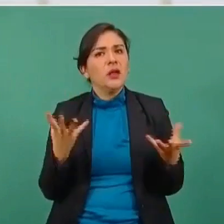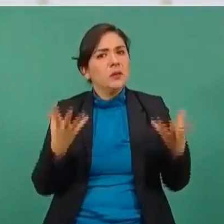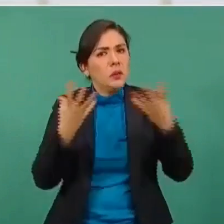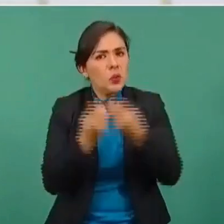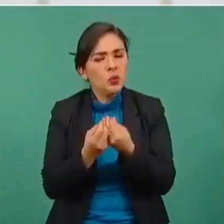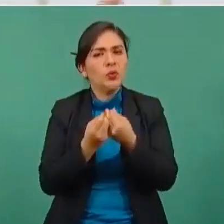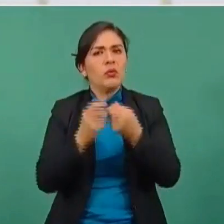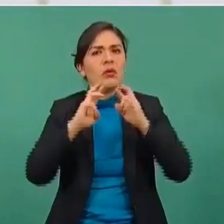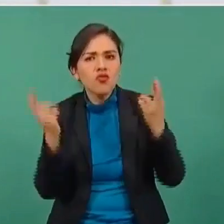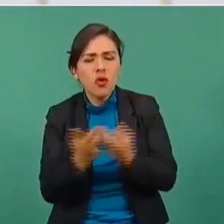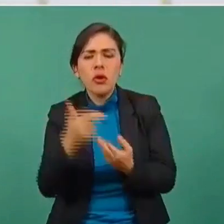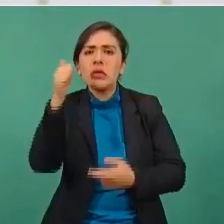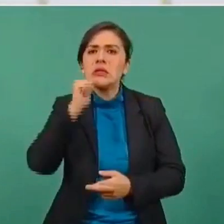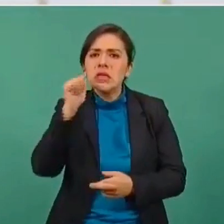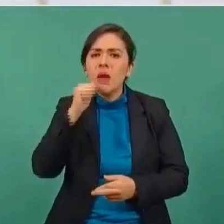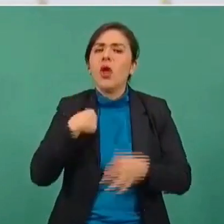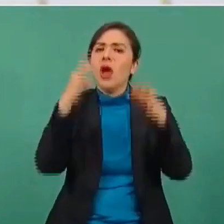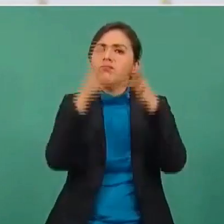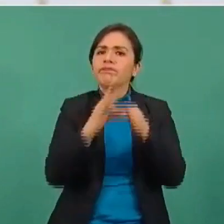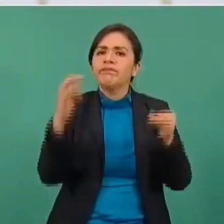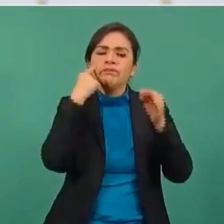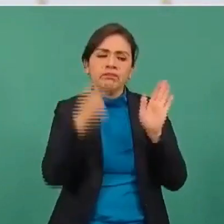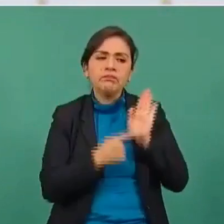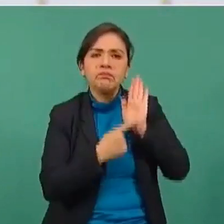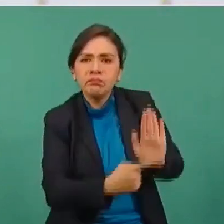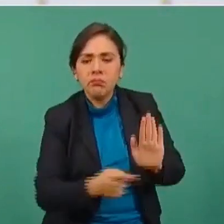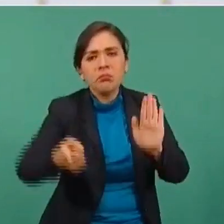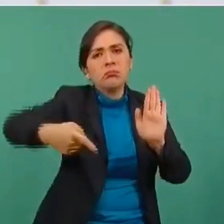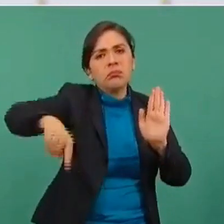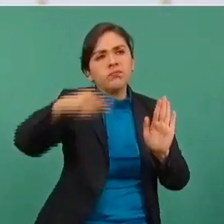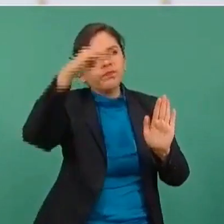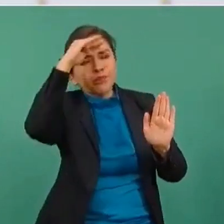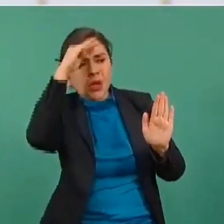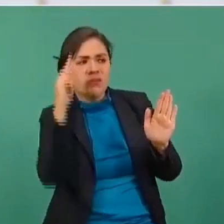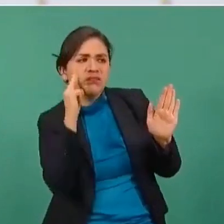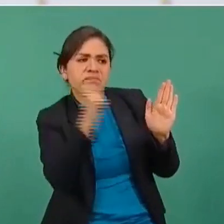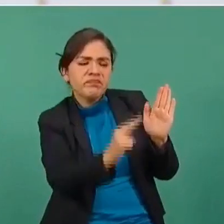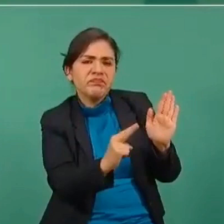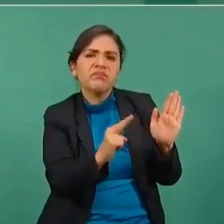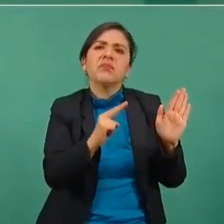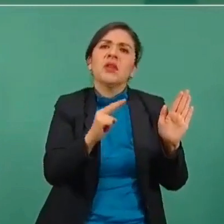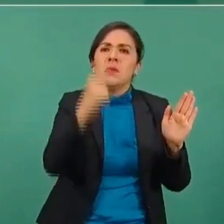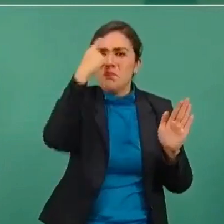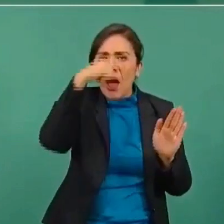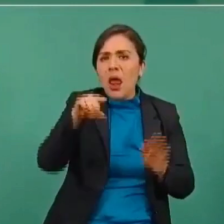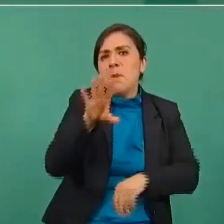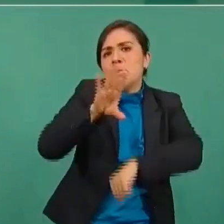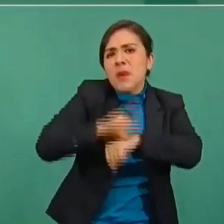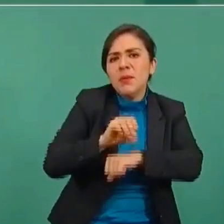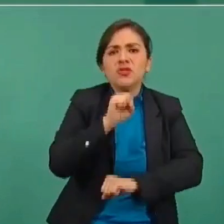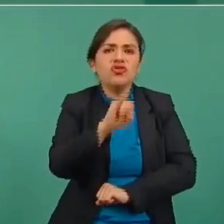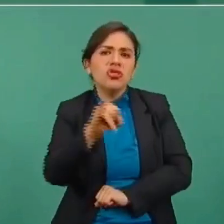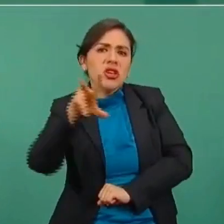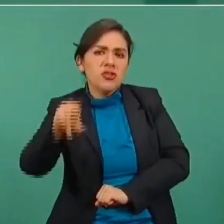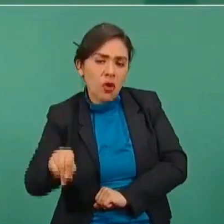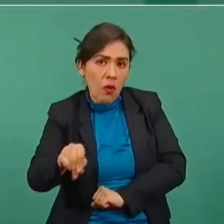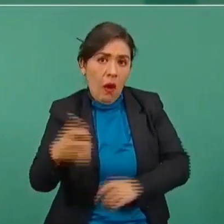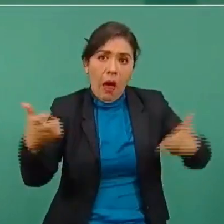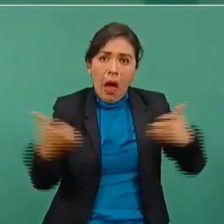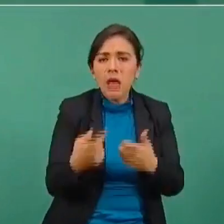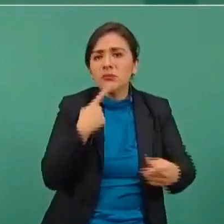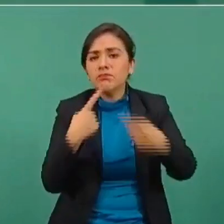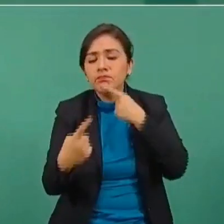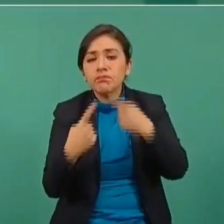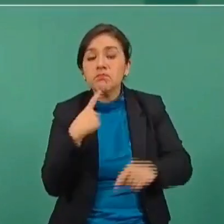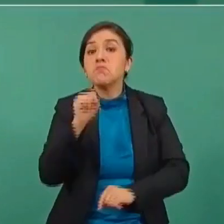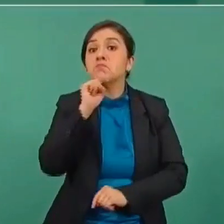todo se les presenta ellos son los que autorizan y